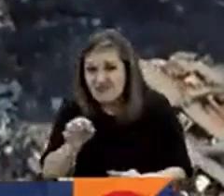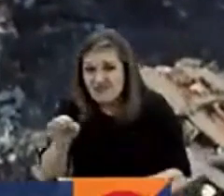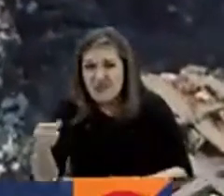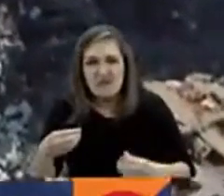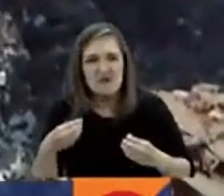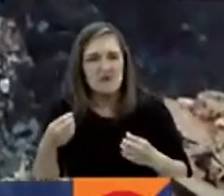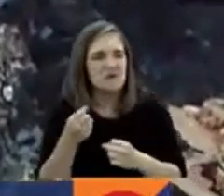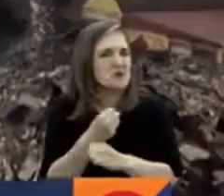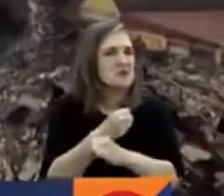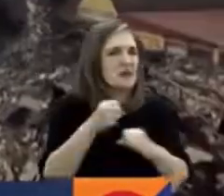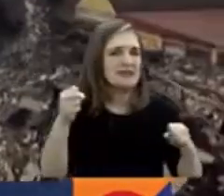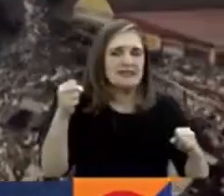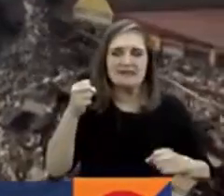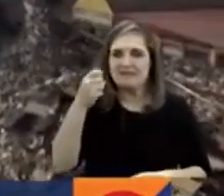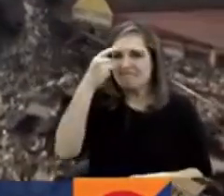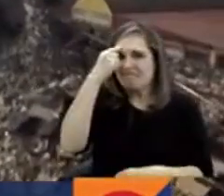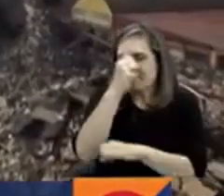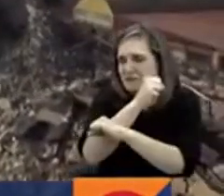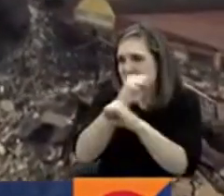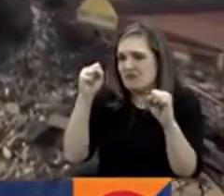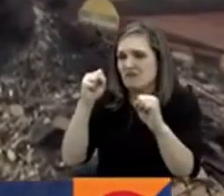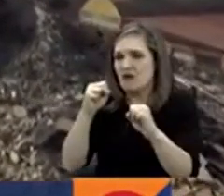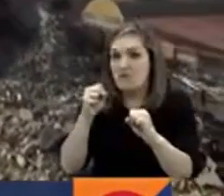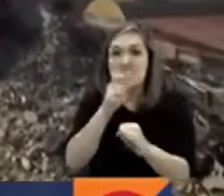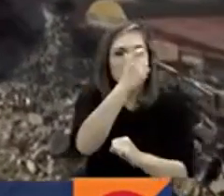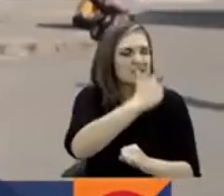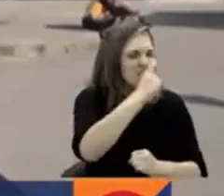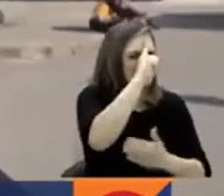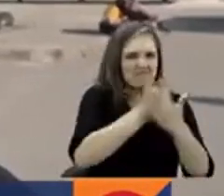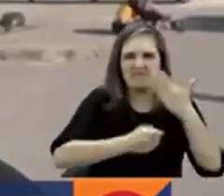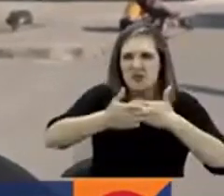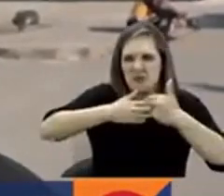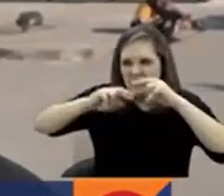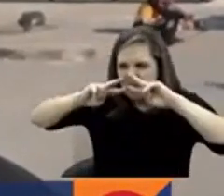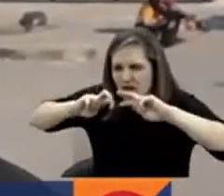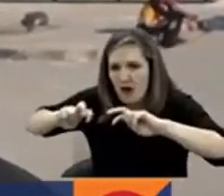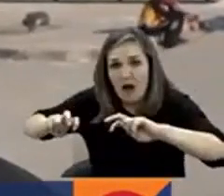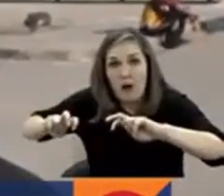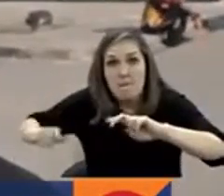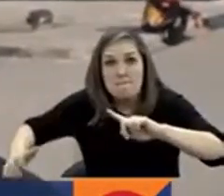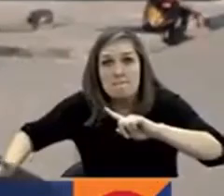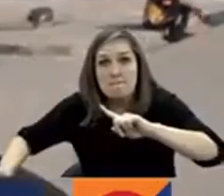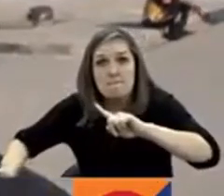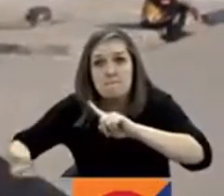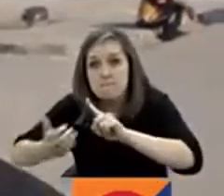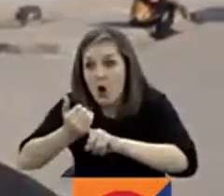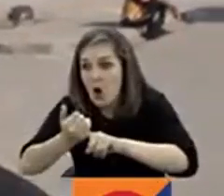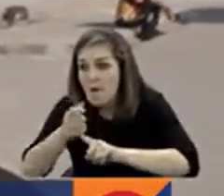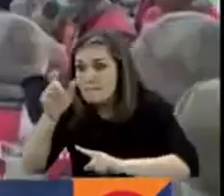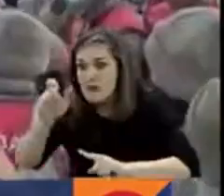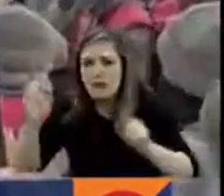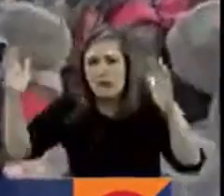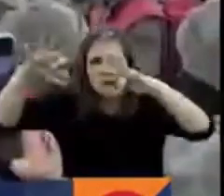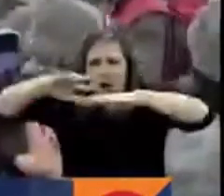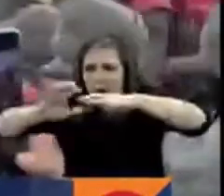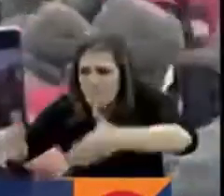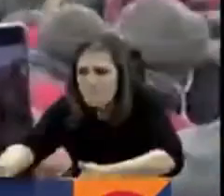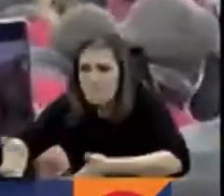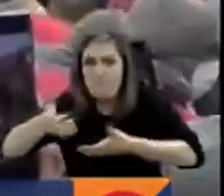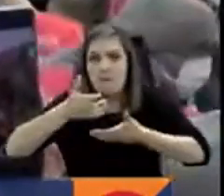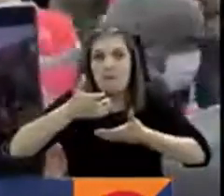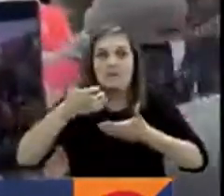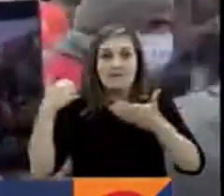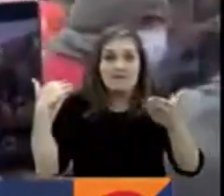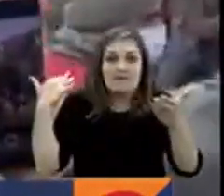con vida es casi nula, excepto para los rescatistas. Es un milagro llegar con vida a un paciente bajo las ruinas. Luego de